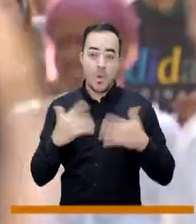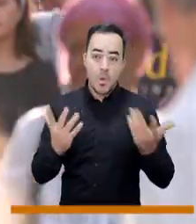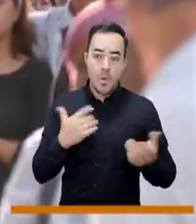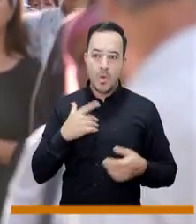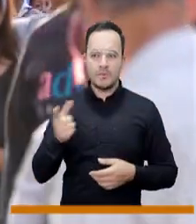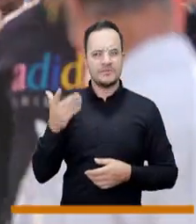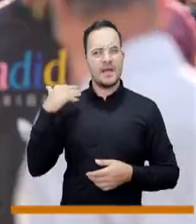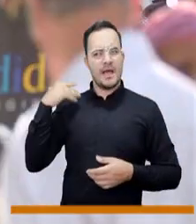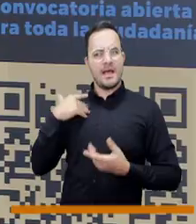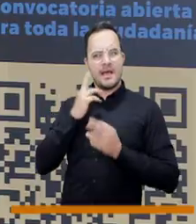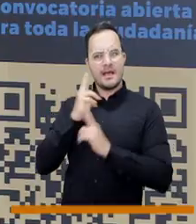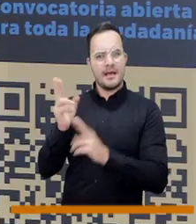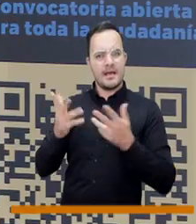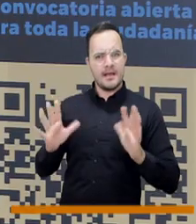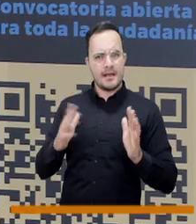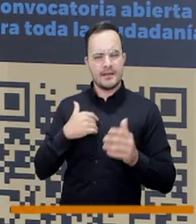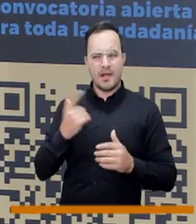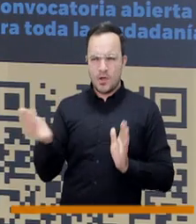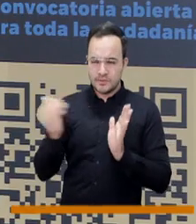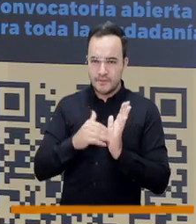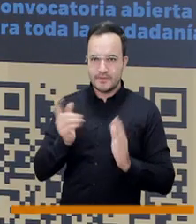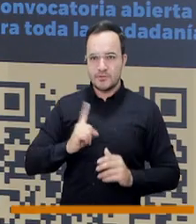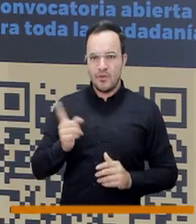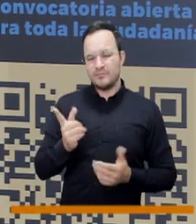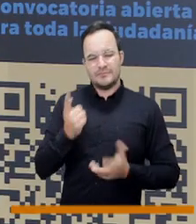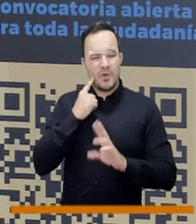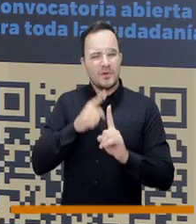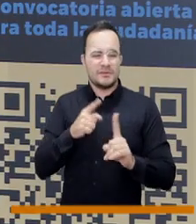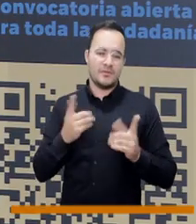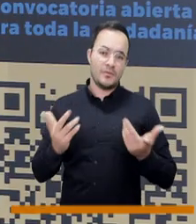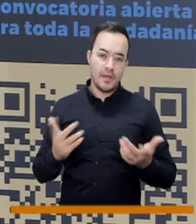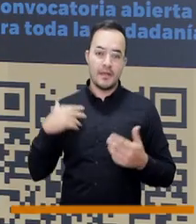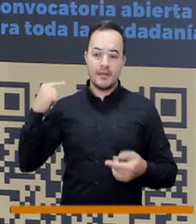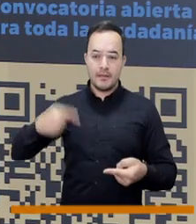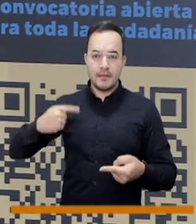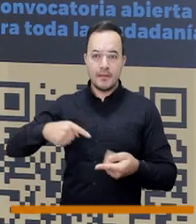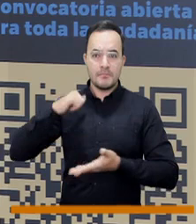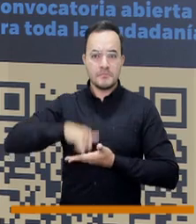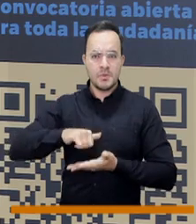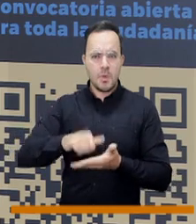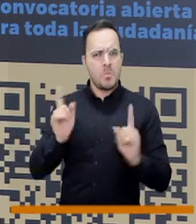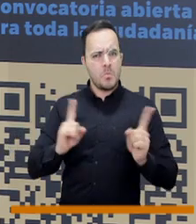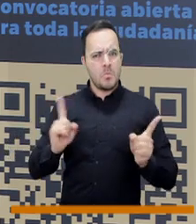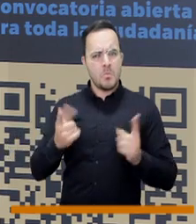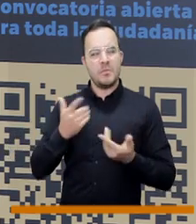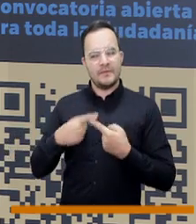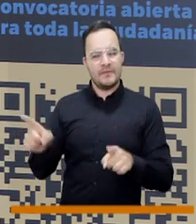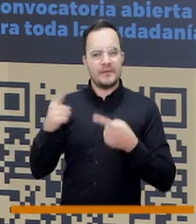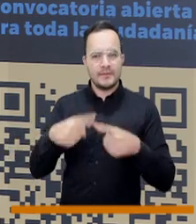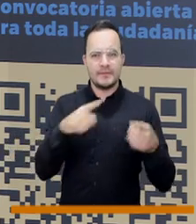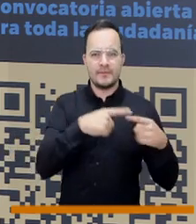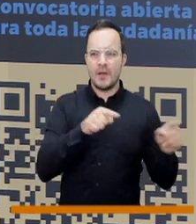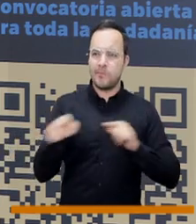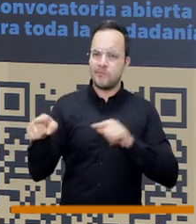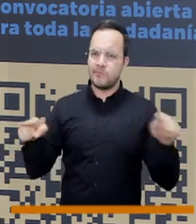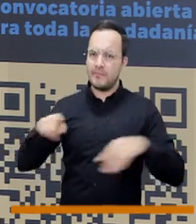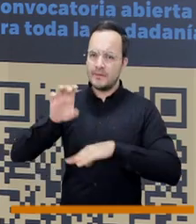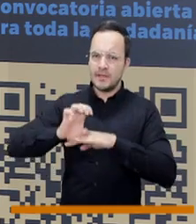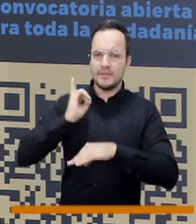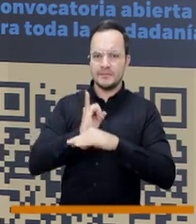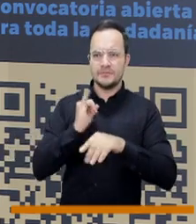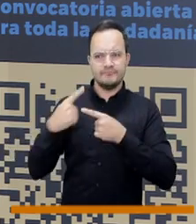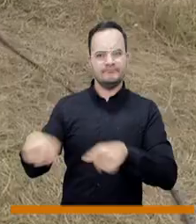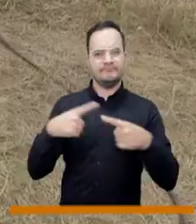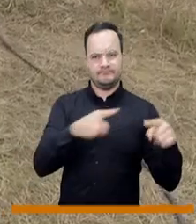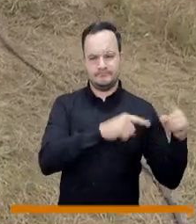o haya sido reconocida en otra oportunidad porque la intención es darle la visibilidad a personas y instituciones que no hayan recibido